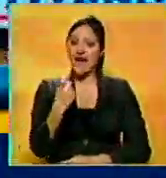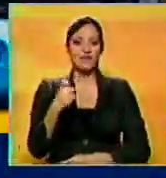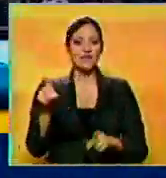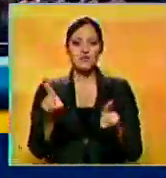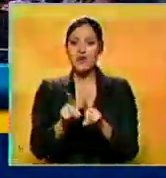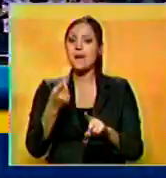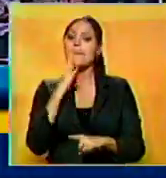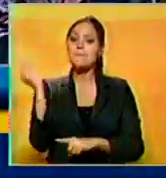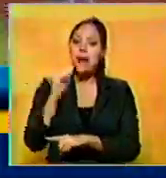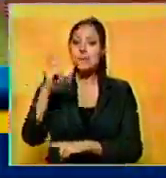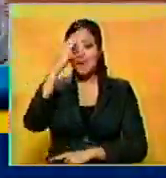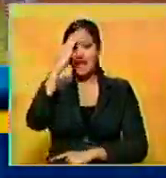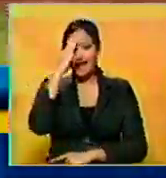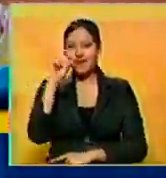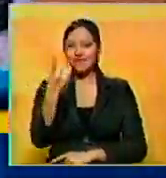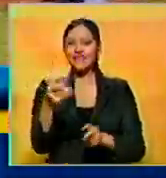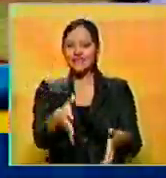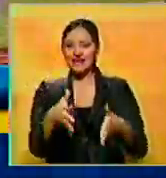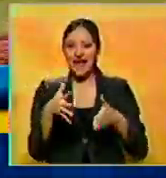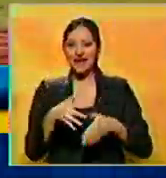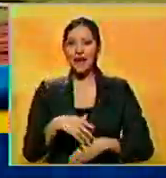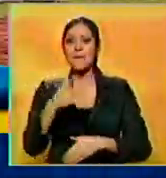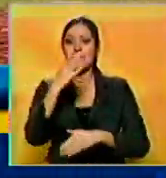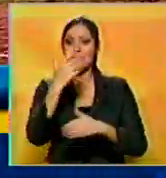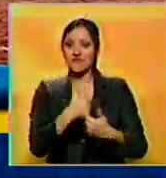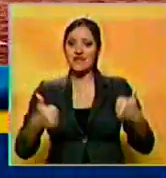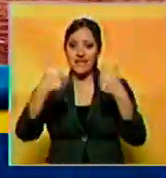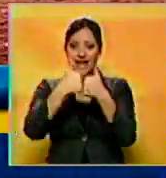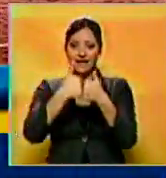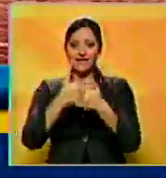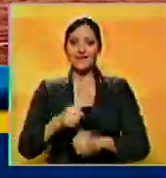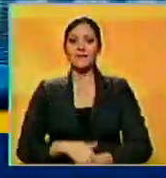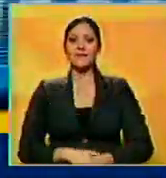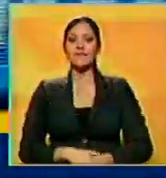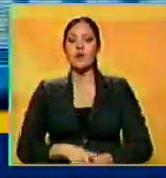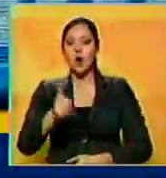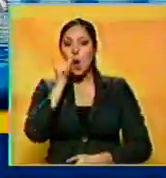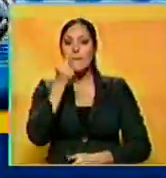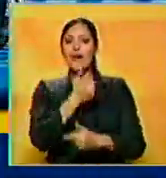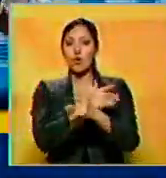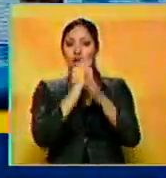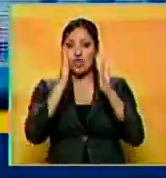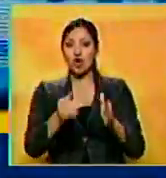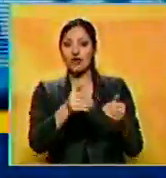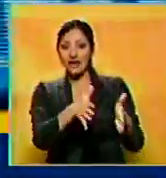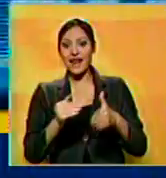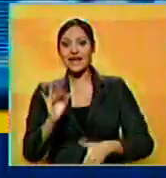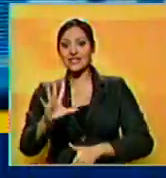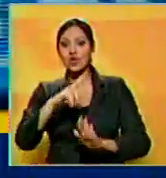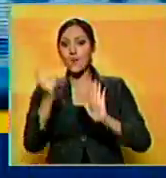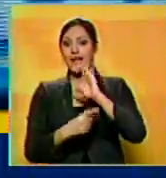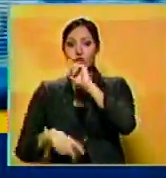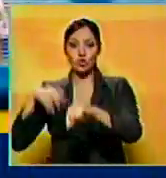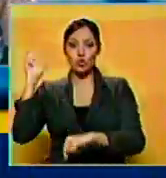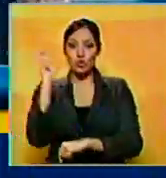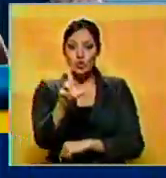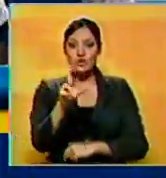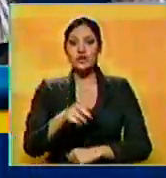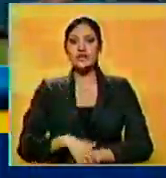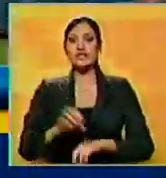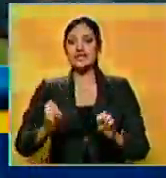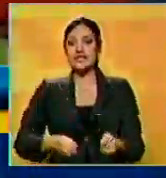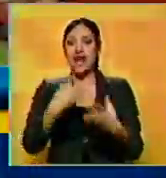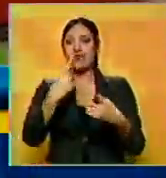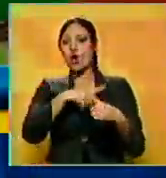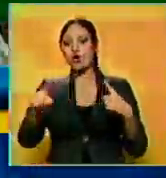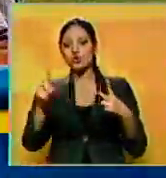Magallanes se llevara la primera victoria de esta serie final. El triunfo fue para Carlos Zambrano, quien lanzó 5 y inició un tercio, y el salvado para